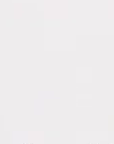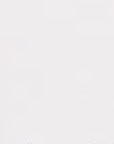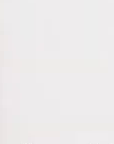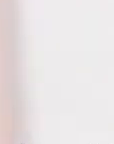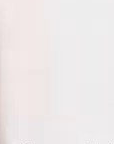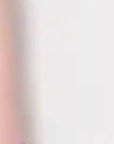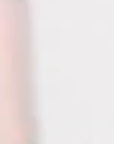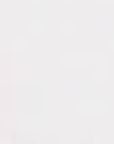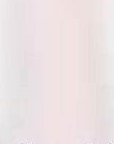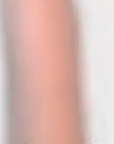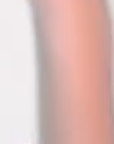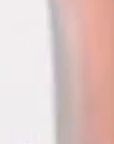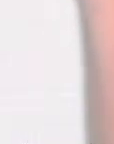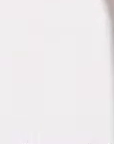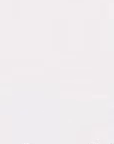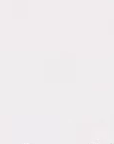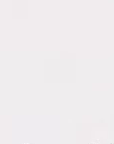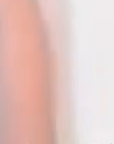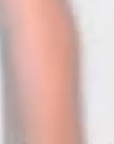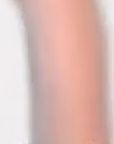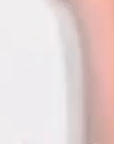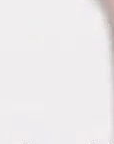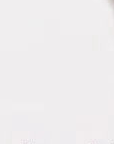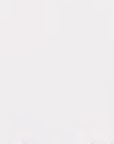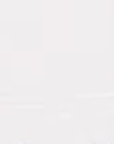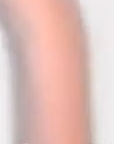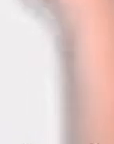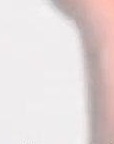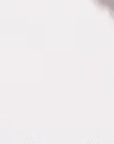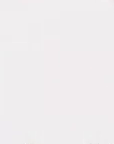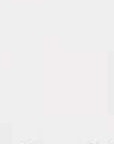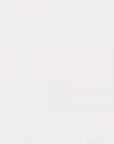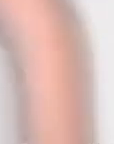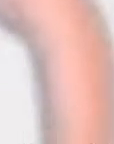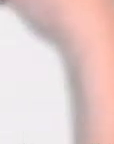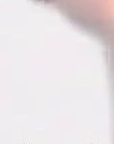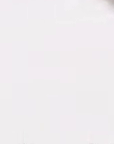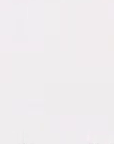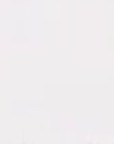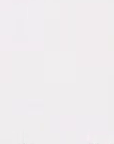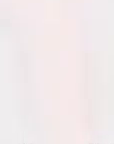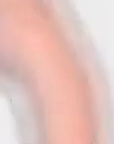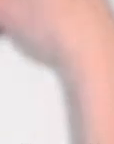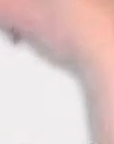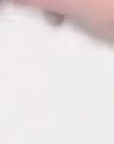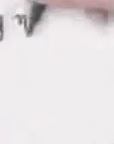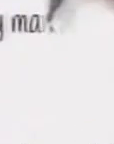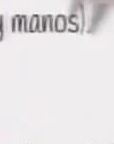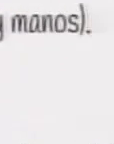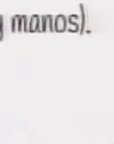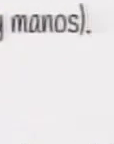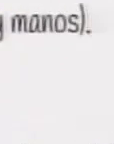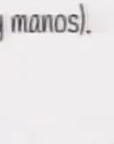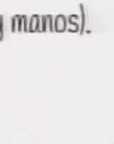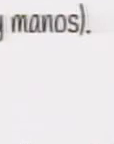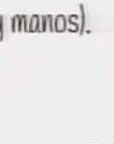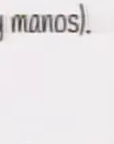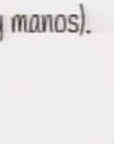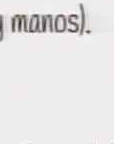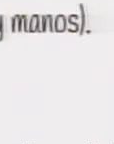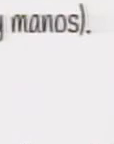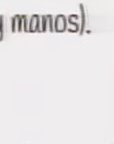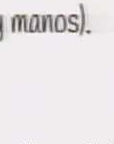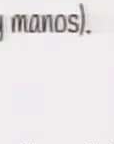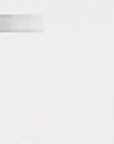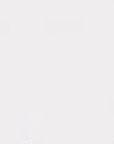Lo ideal sería bañarse al llegar a casa, pero si no puedes, lávate bien todas las zonas más expuestas al virus como la cara, brazos y